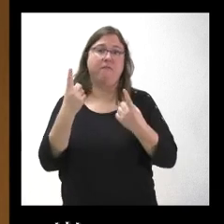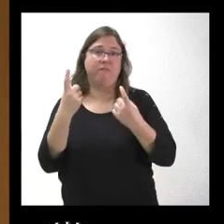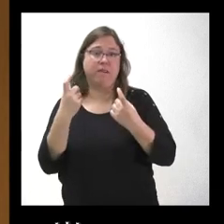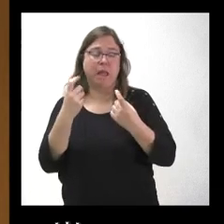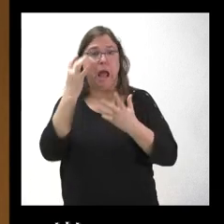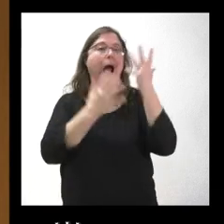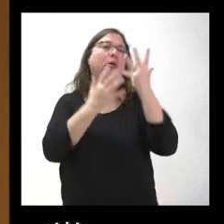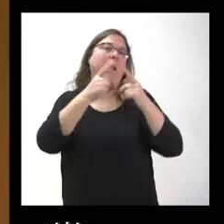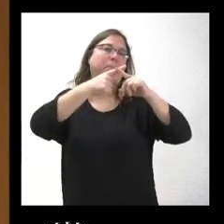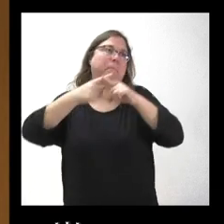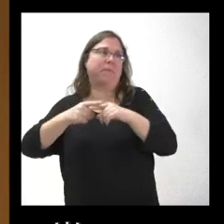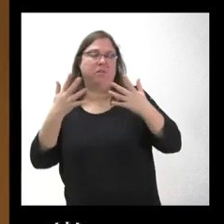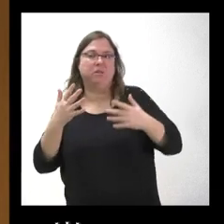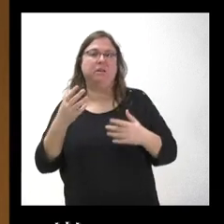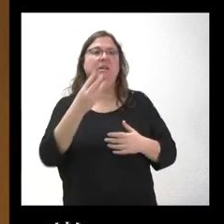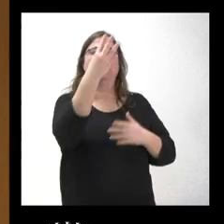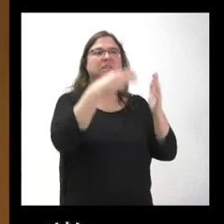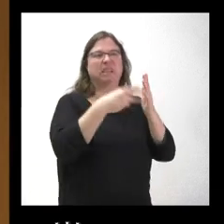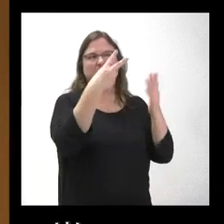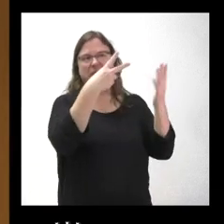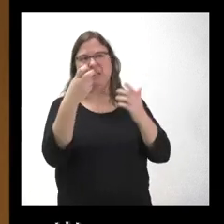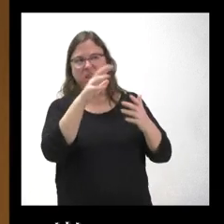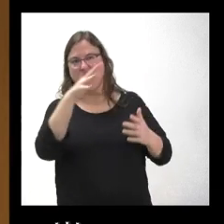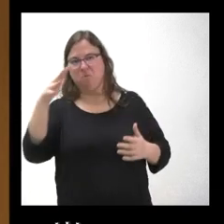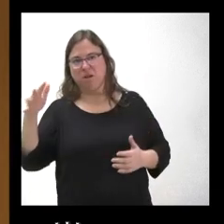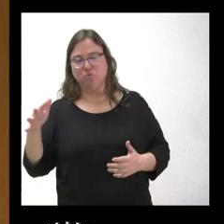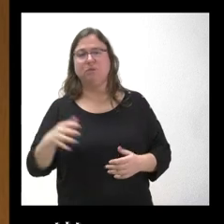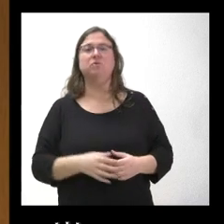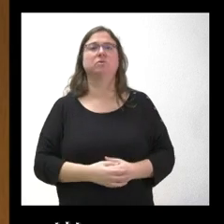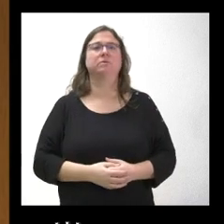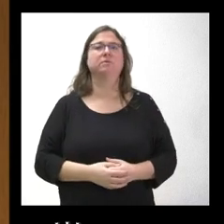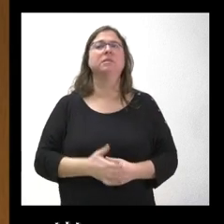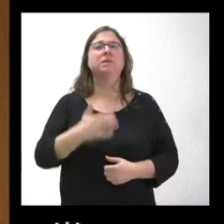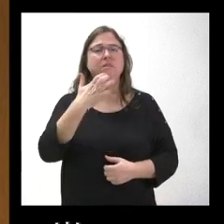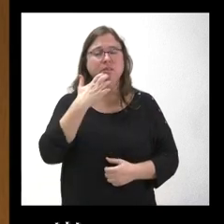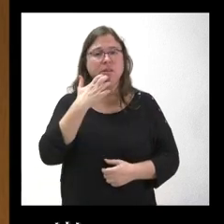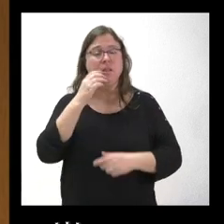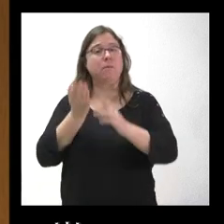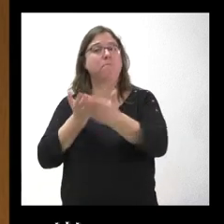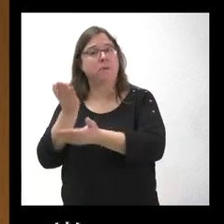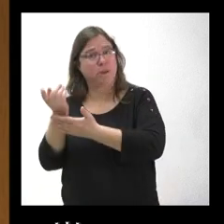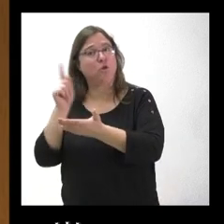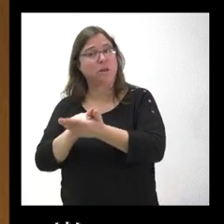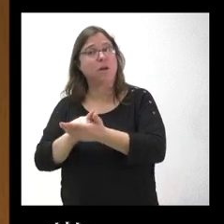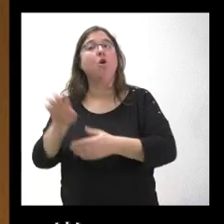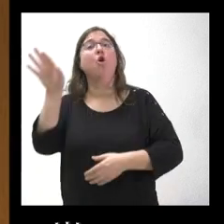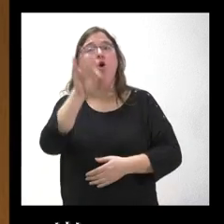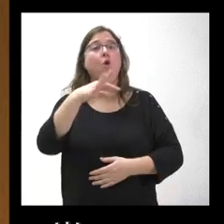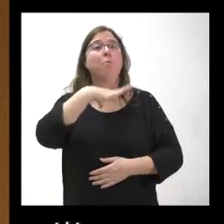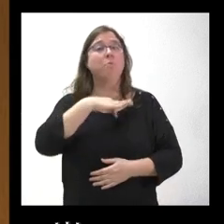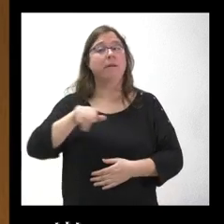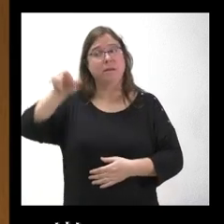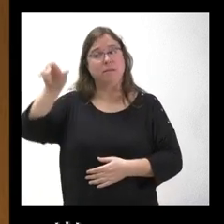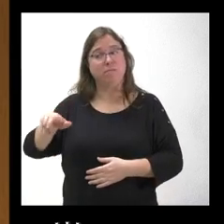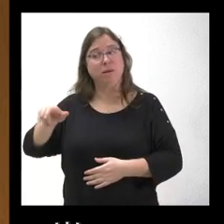calculando por la media de 3.700 que nos informaron ayer, si la van a tener que solicitar o no o si hay alguna posibilidad de que estas